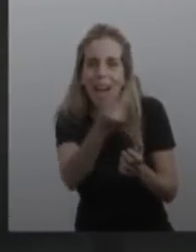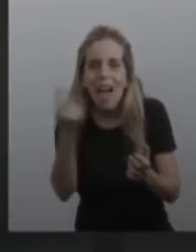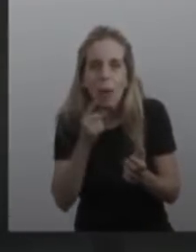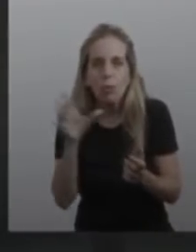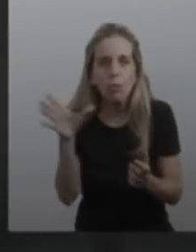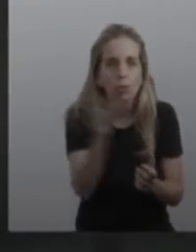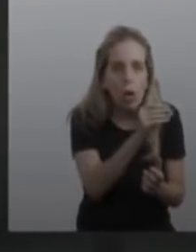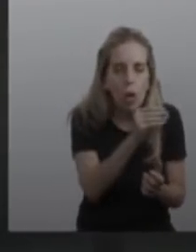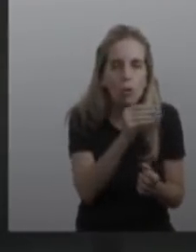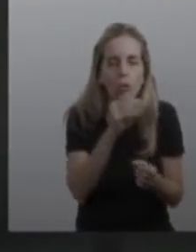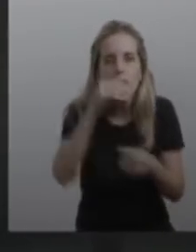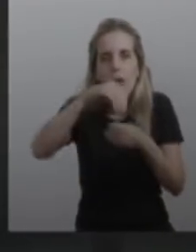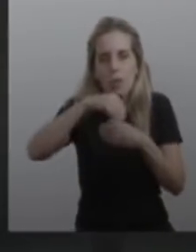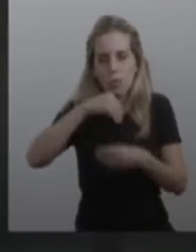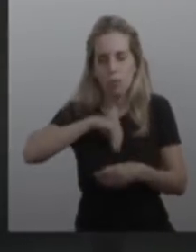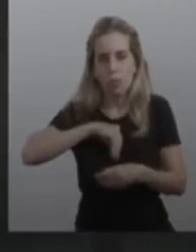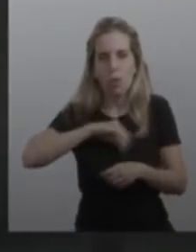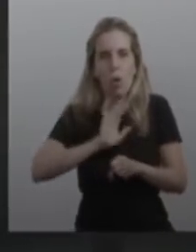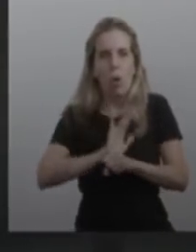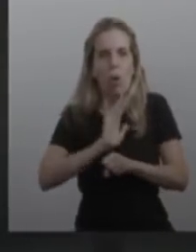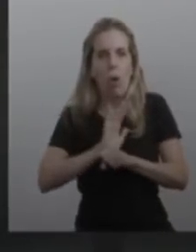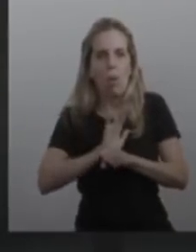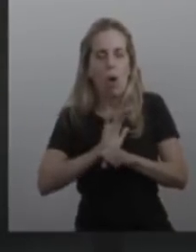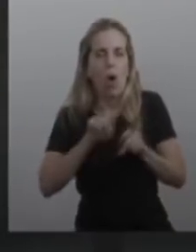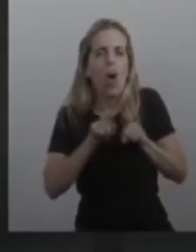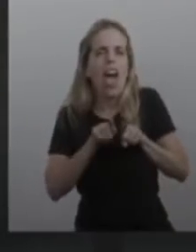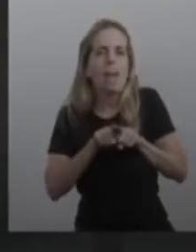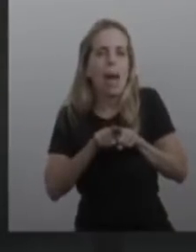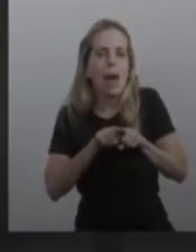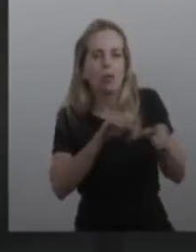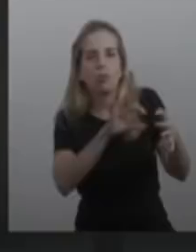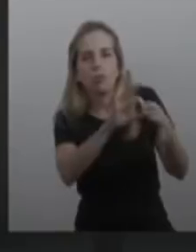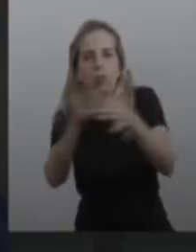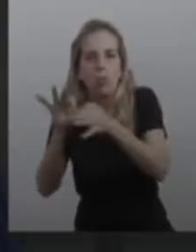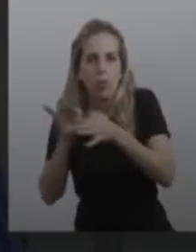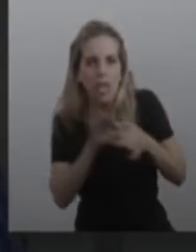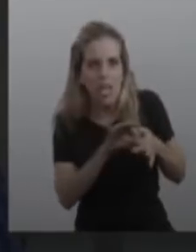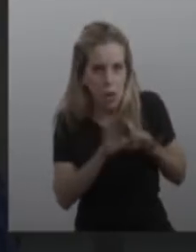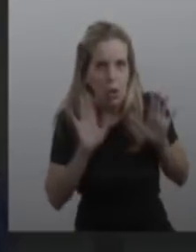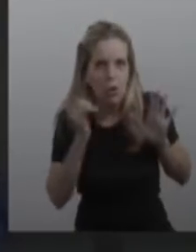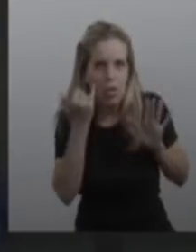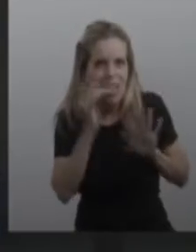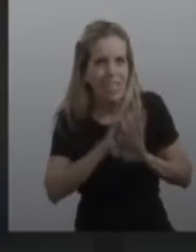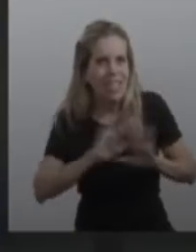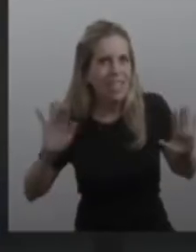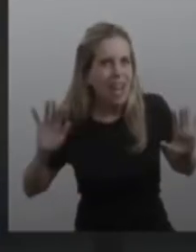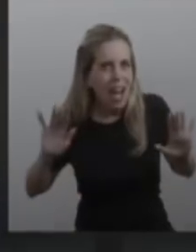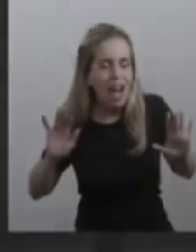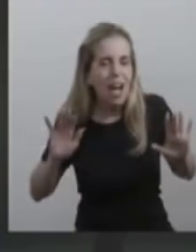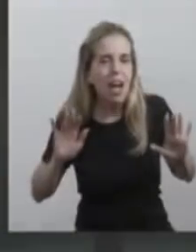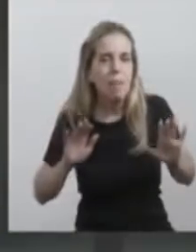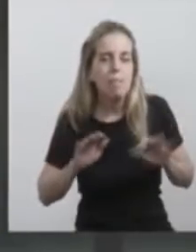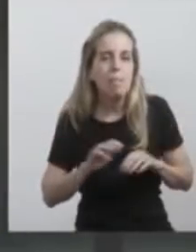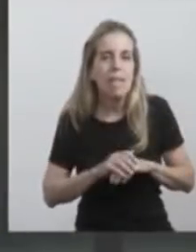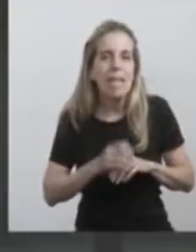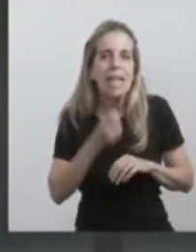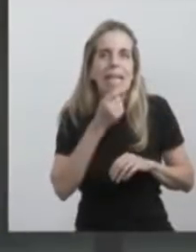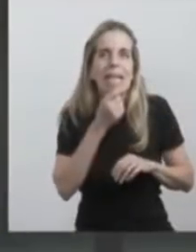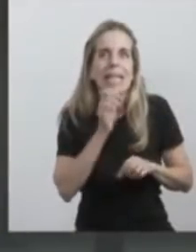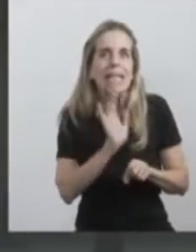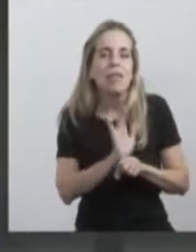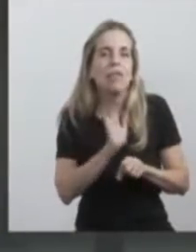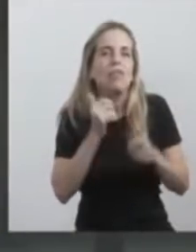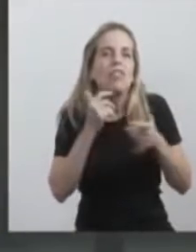hermanos. Si nos hemos convertido en otra cosa, en una carga,